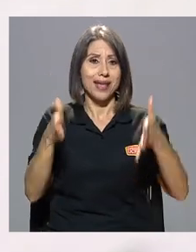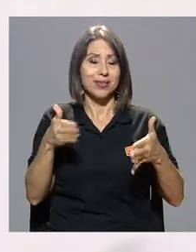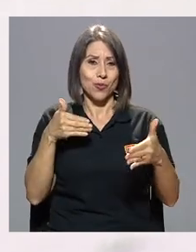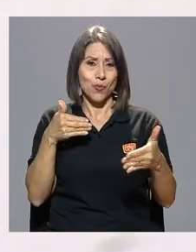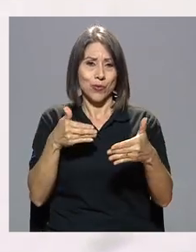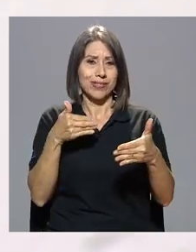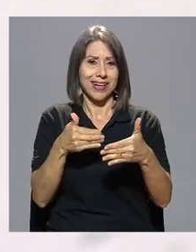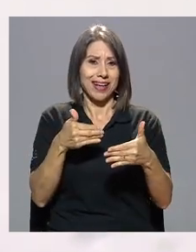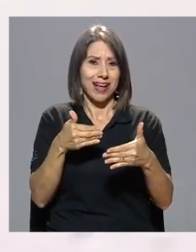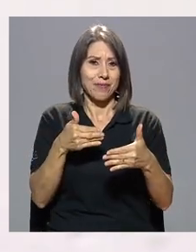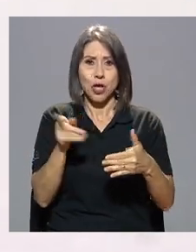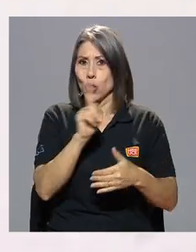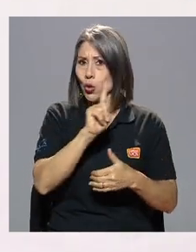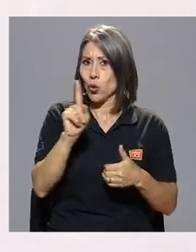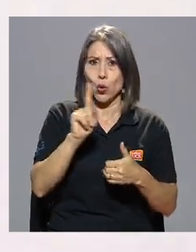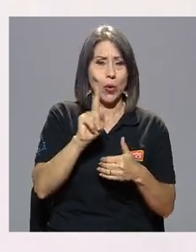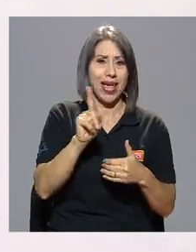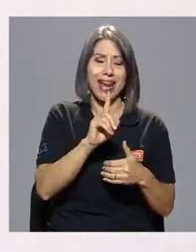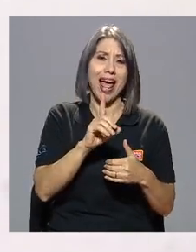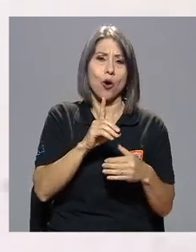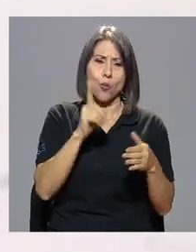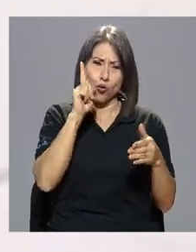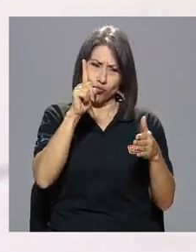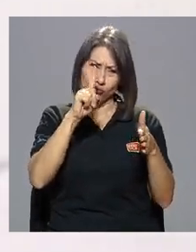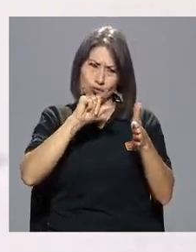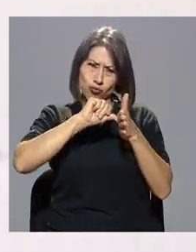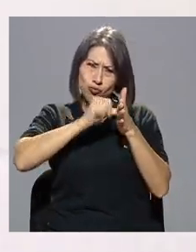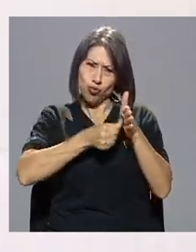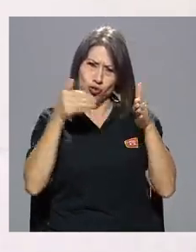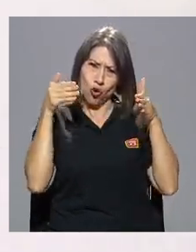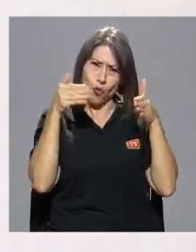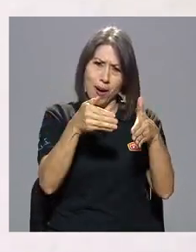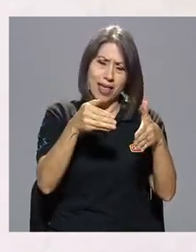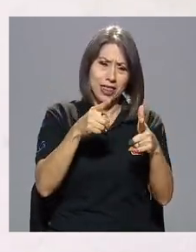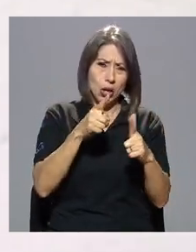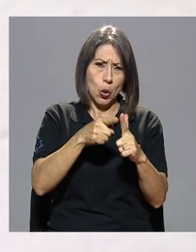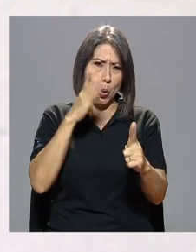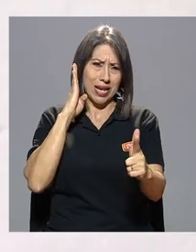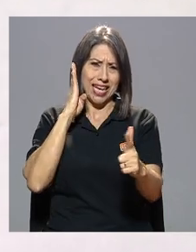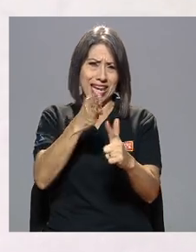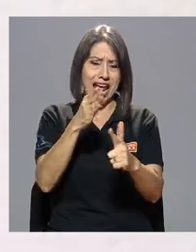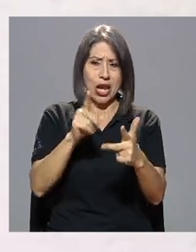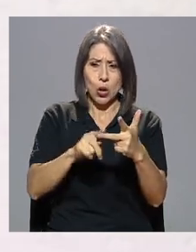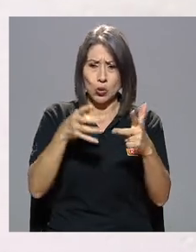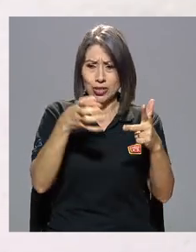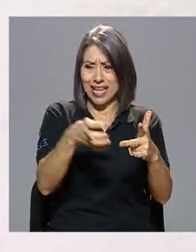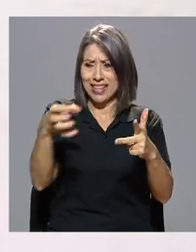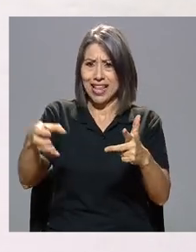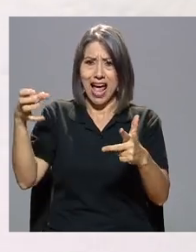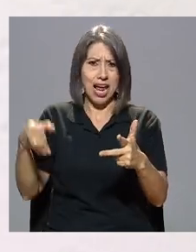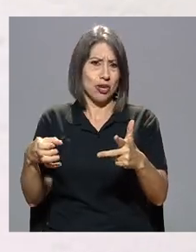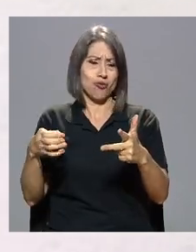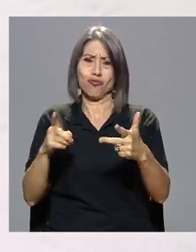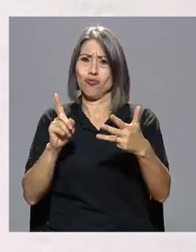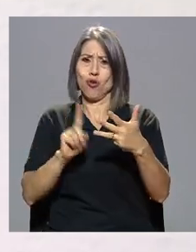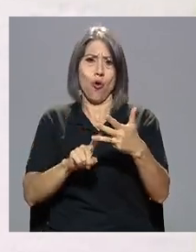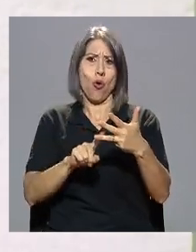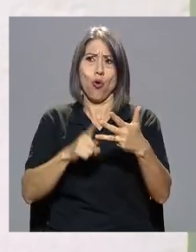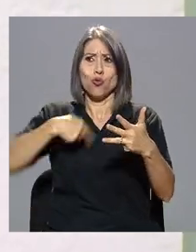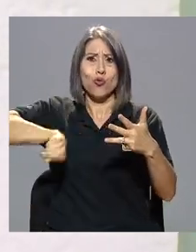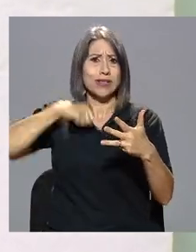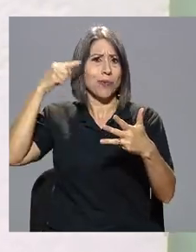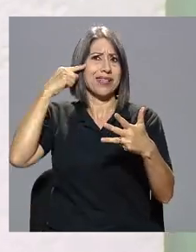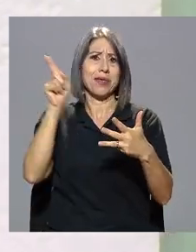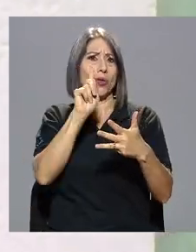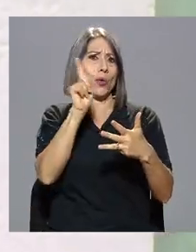maestro muy cerca que no era ni dogmático, ni lineal, ni sectario, ni había convertido nuestro